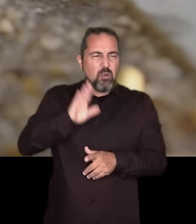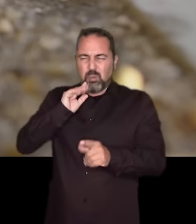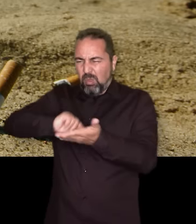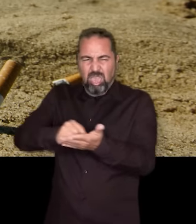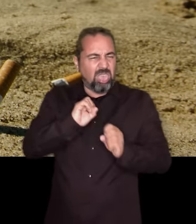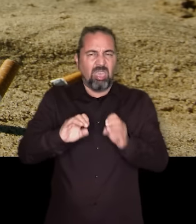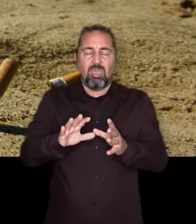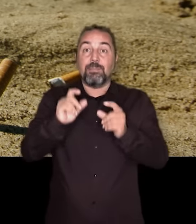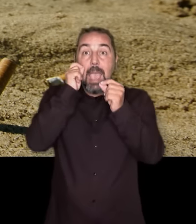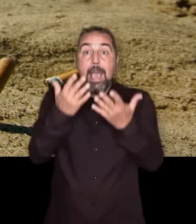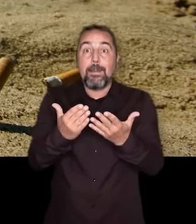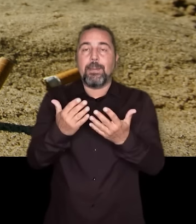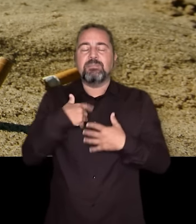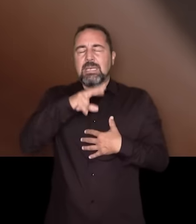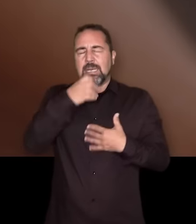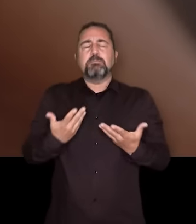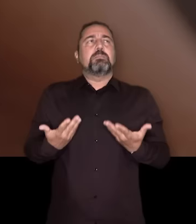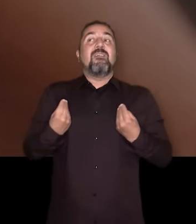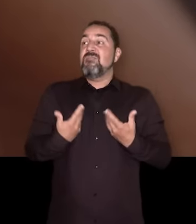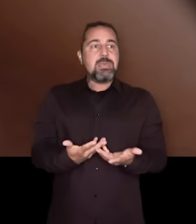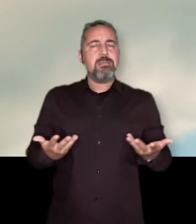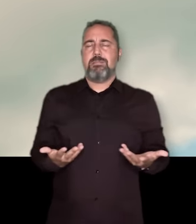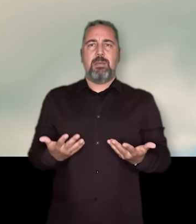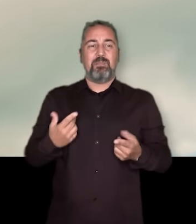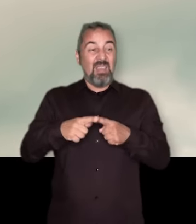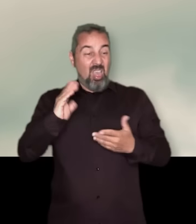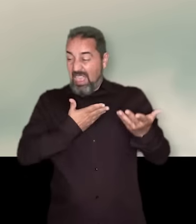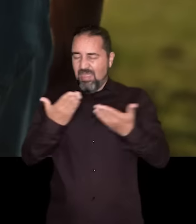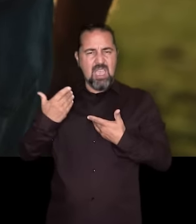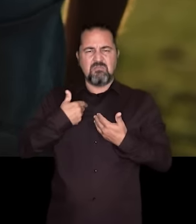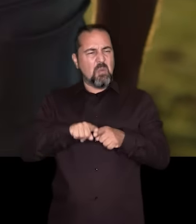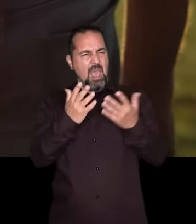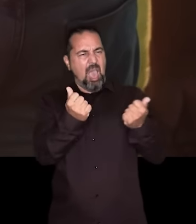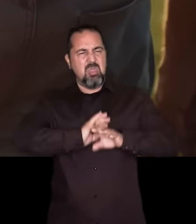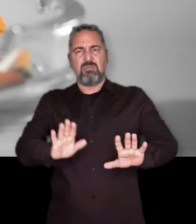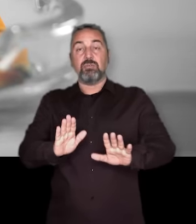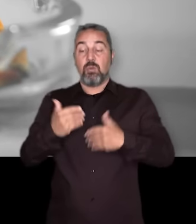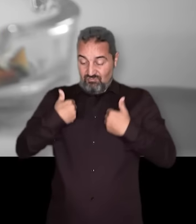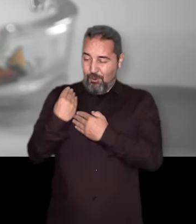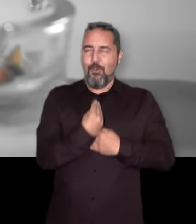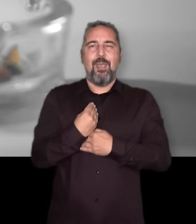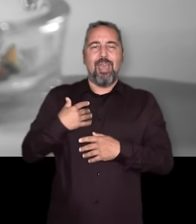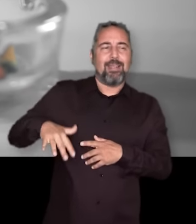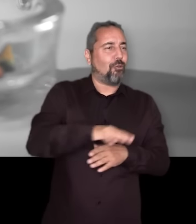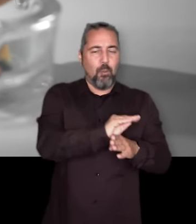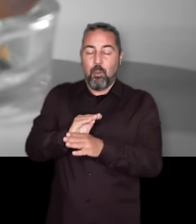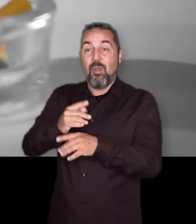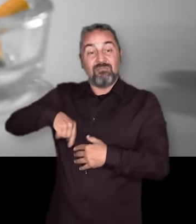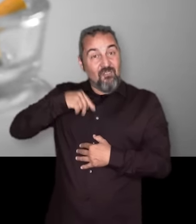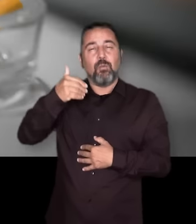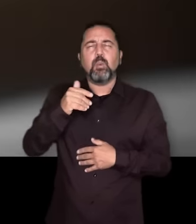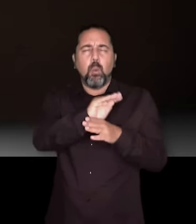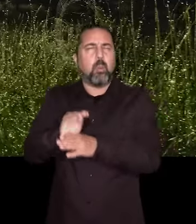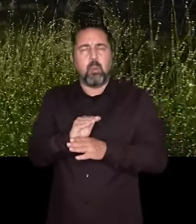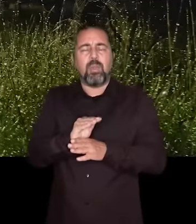entorno con residuos. Abre los ojos, respira, vive. Di adiós a lo que te daña.